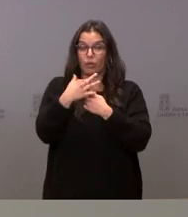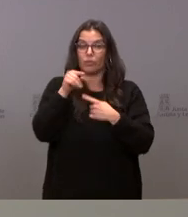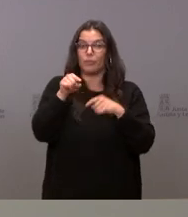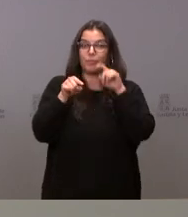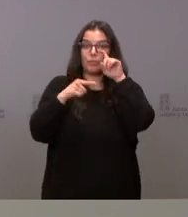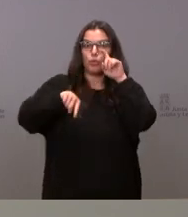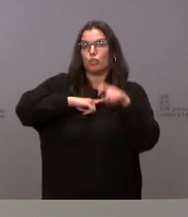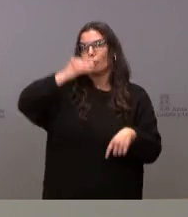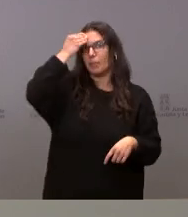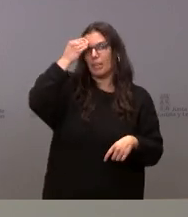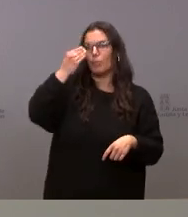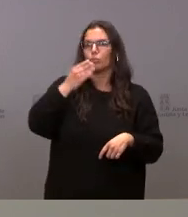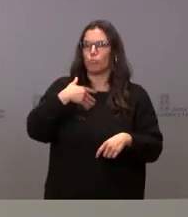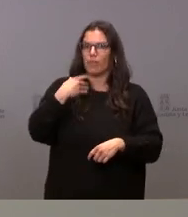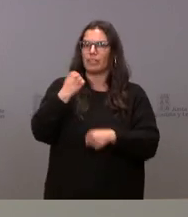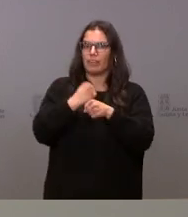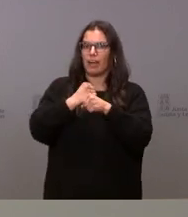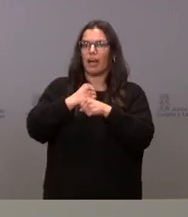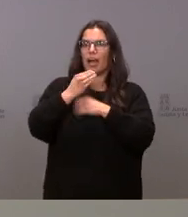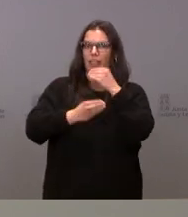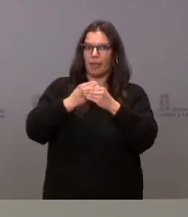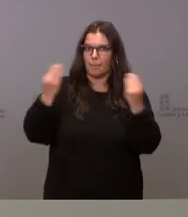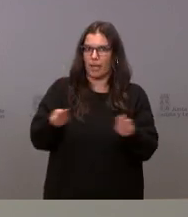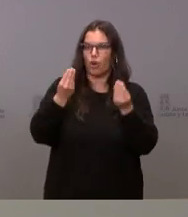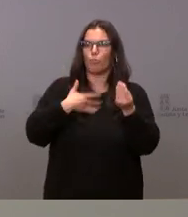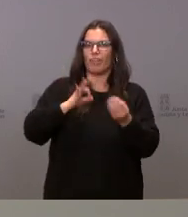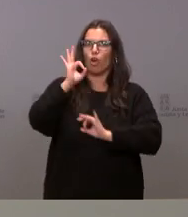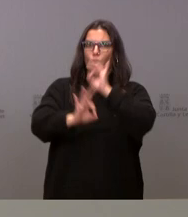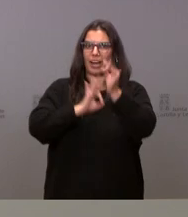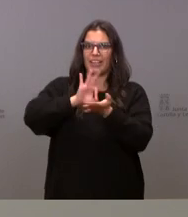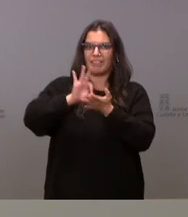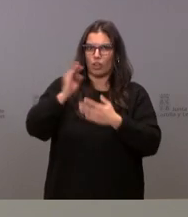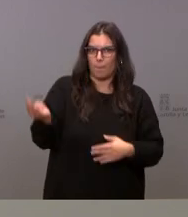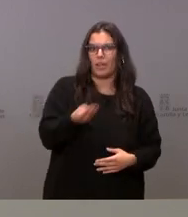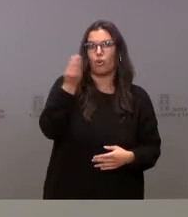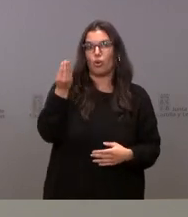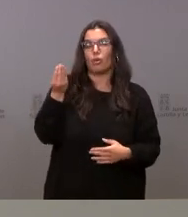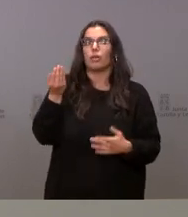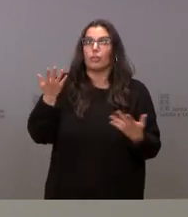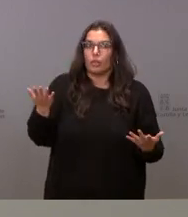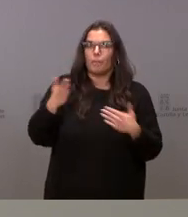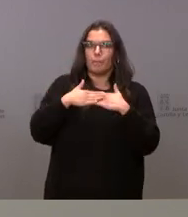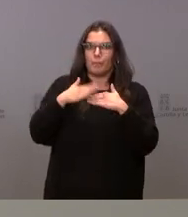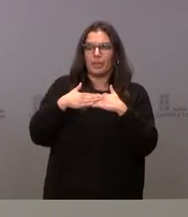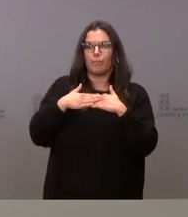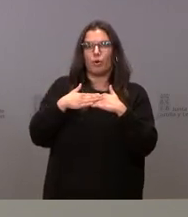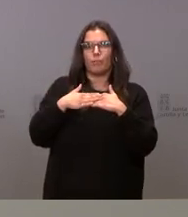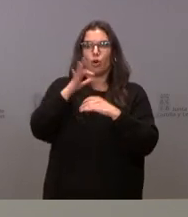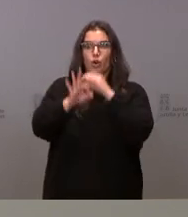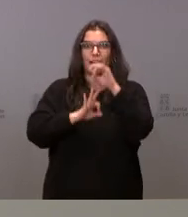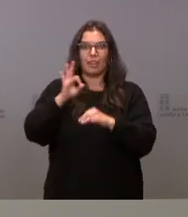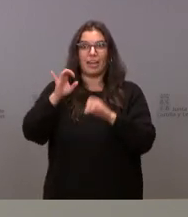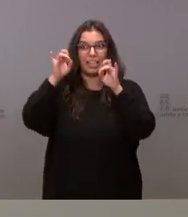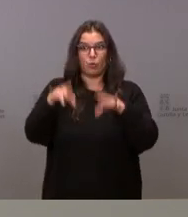creemos que se puede hacer mejor creemos que se puede organizar mejor el servicio y al menos que se puede organizar al igual